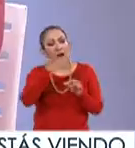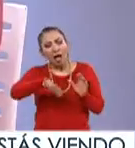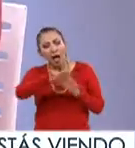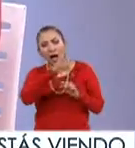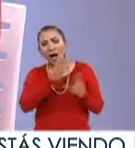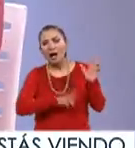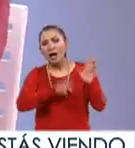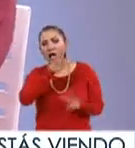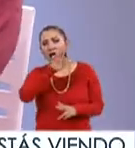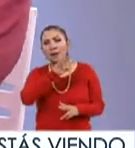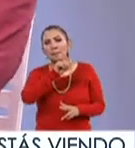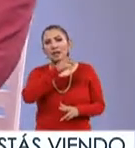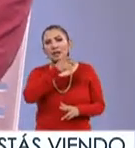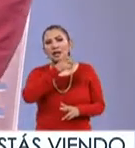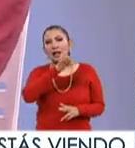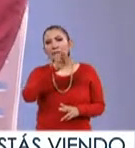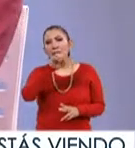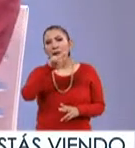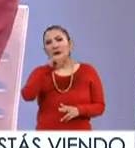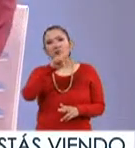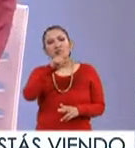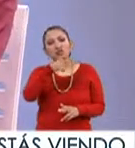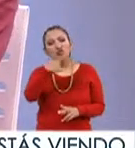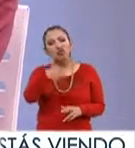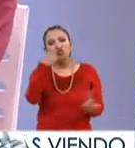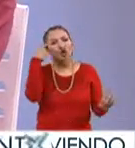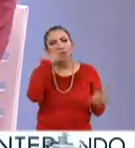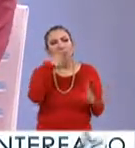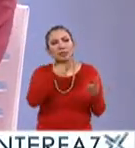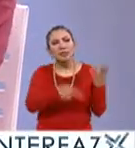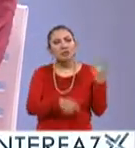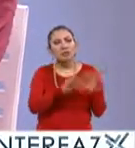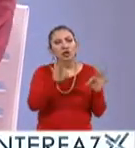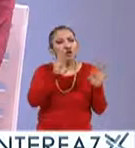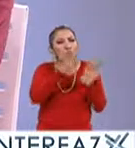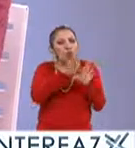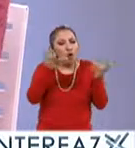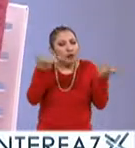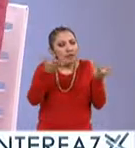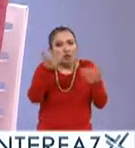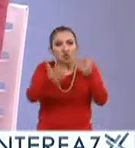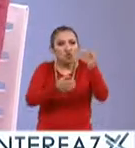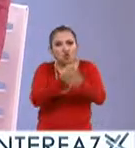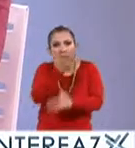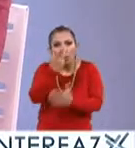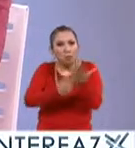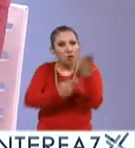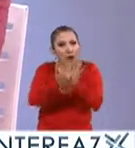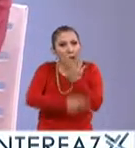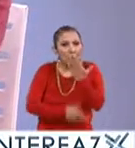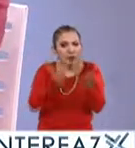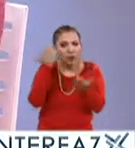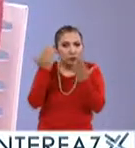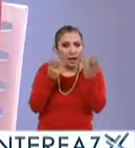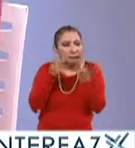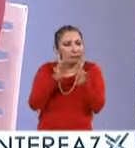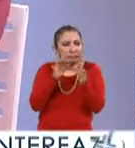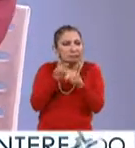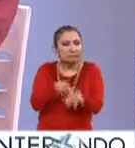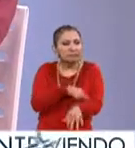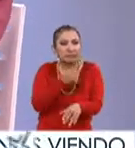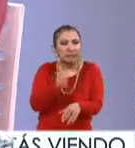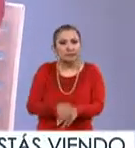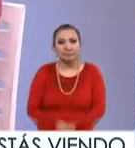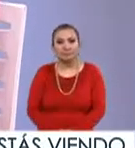Normal Miguel F. Martínez, ¿cuáles son sus objetivos centrales? ¿Cómo se están actualizando los planes de estudio? Platíquenos al